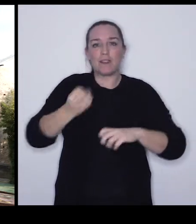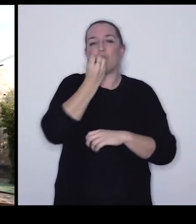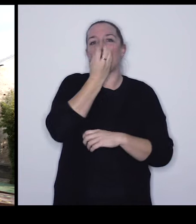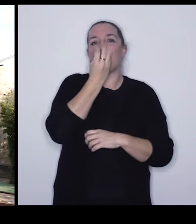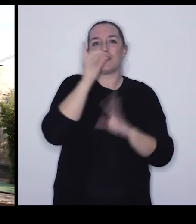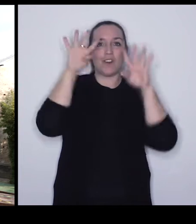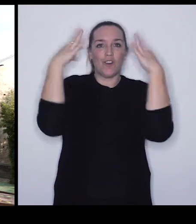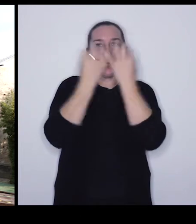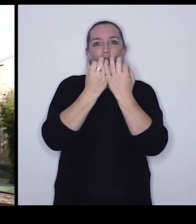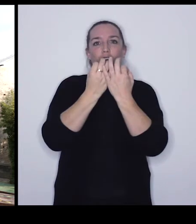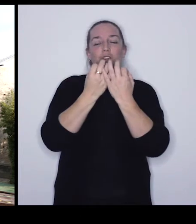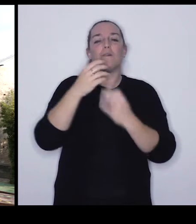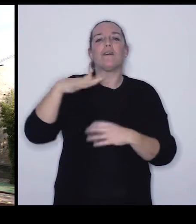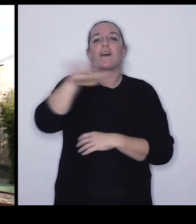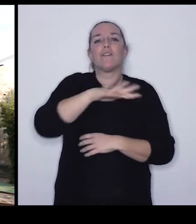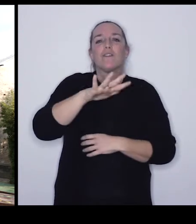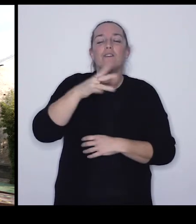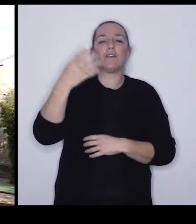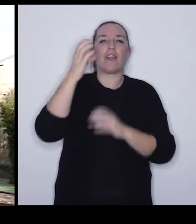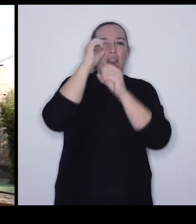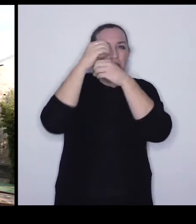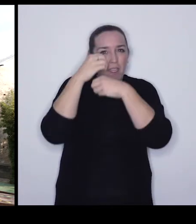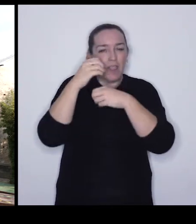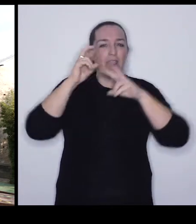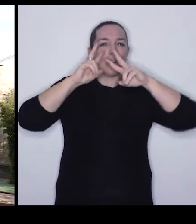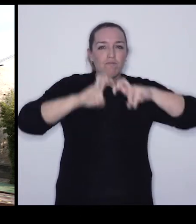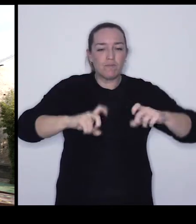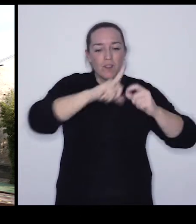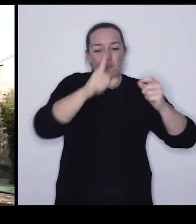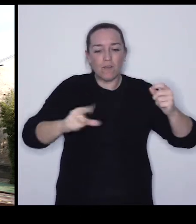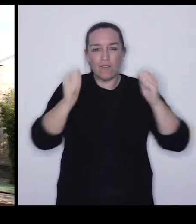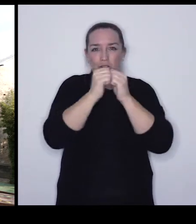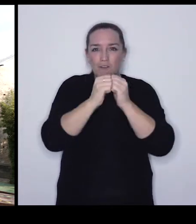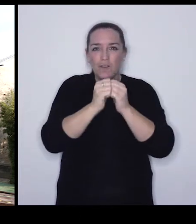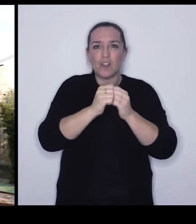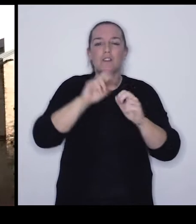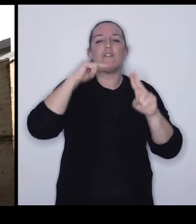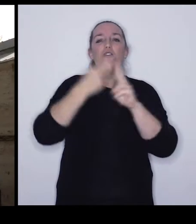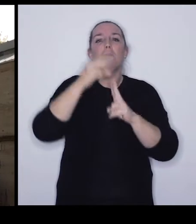Jardín Botánico de Córdoba... ...que es el área de la paleobotánica... ...la ciencia que estudia los fósiles vegetales.